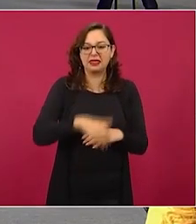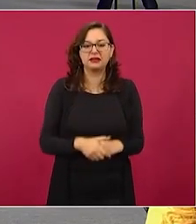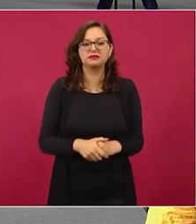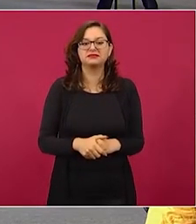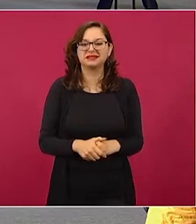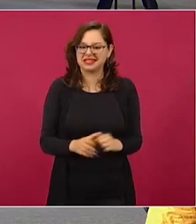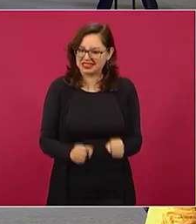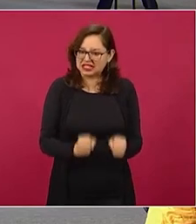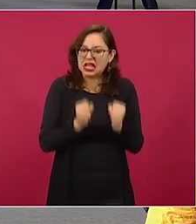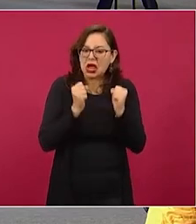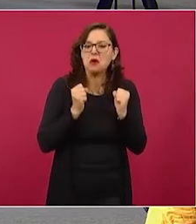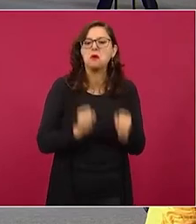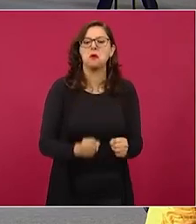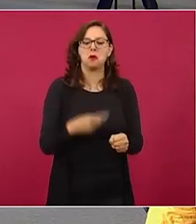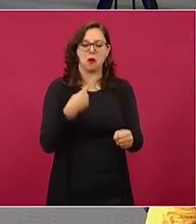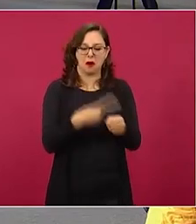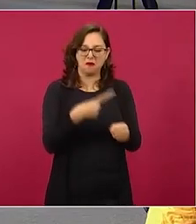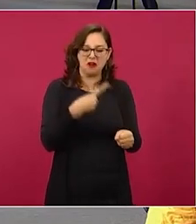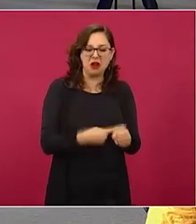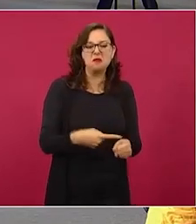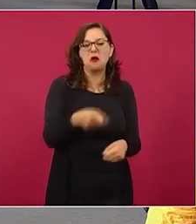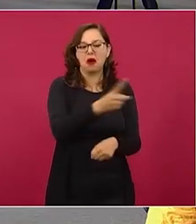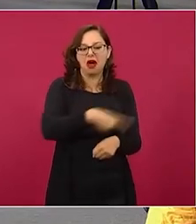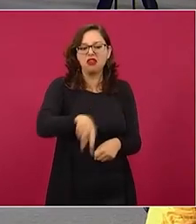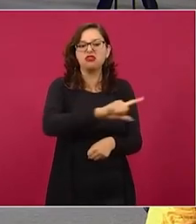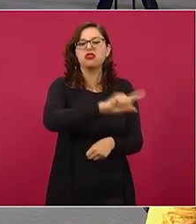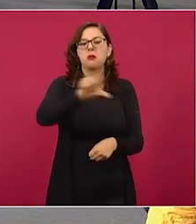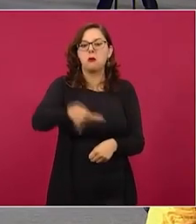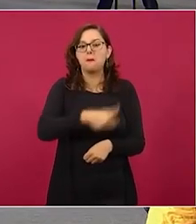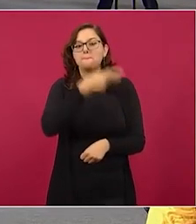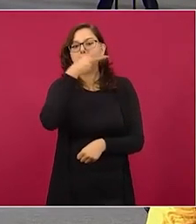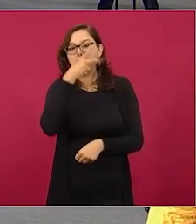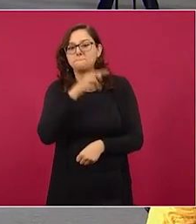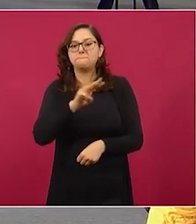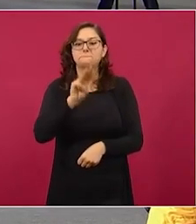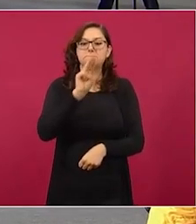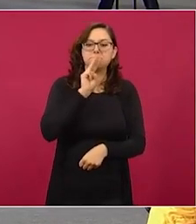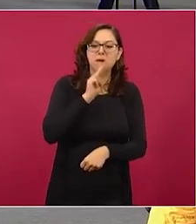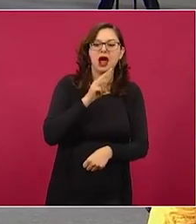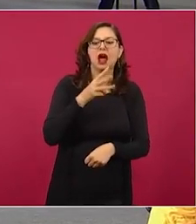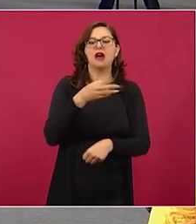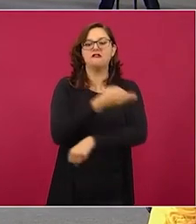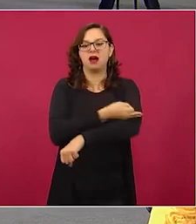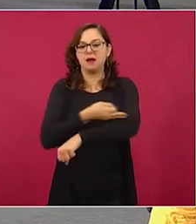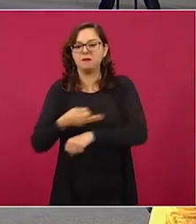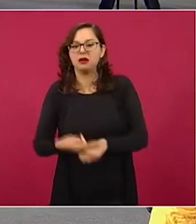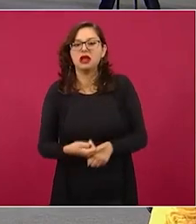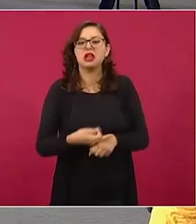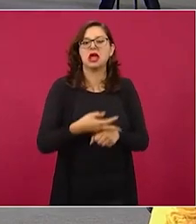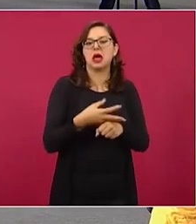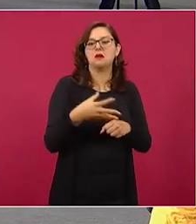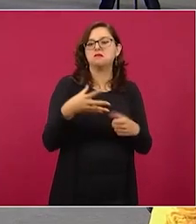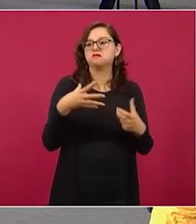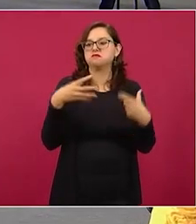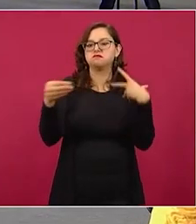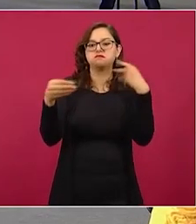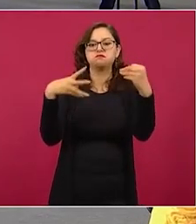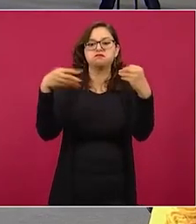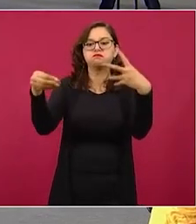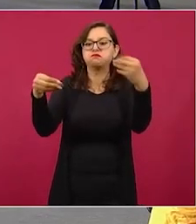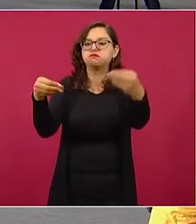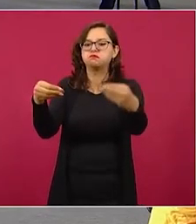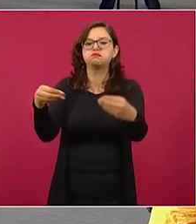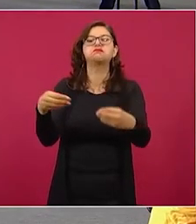Contagiarán a sus padres, familiares no vacunados con dos dosis, o sea, el 80 por ciento de la población. Bueno,